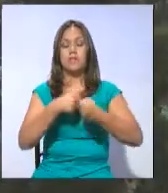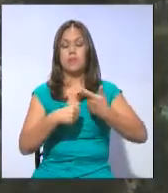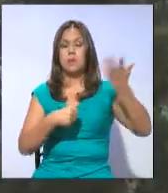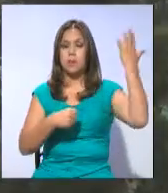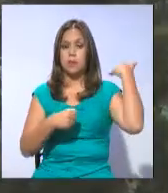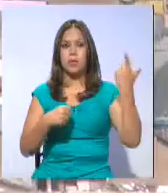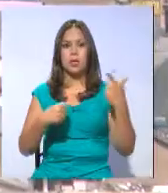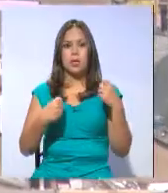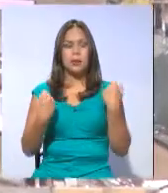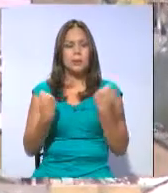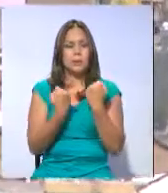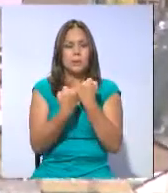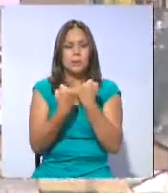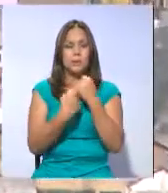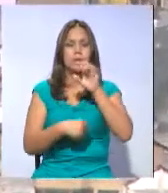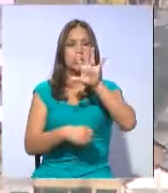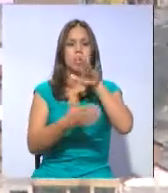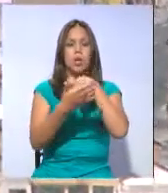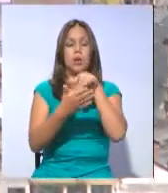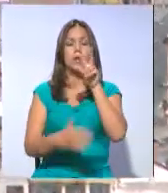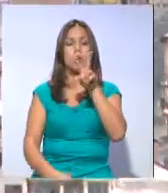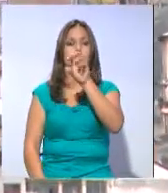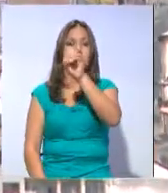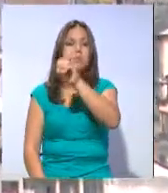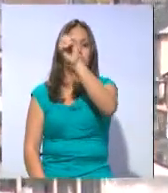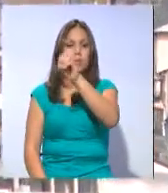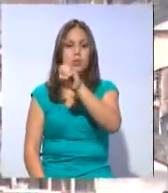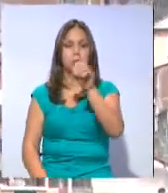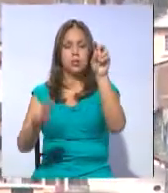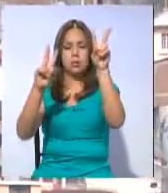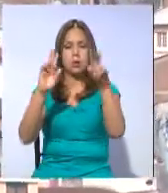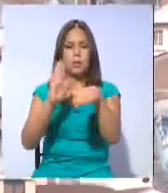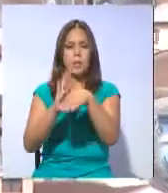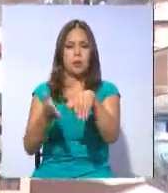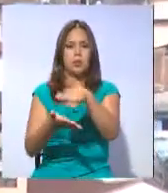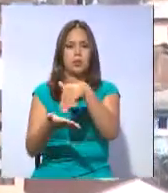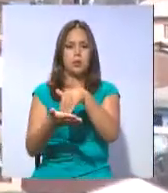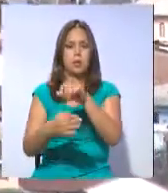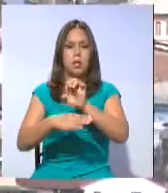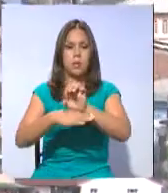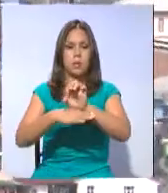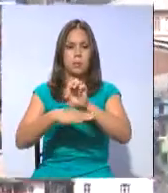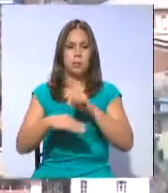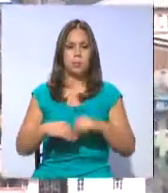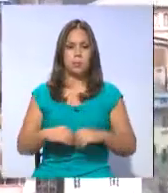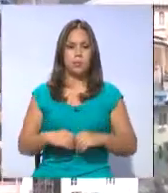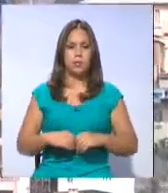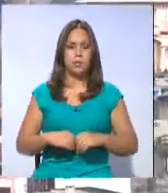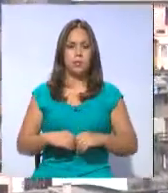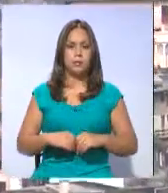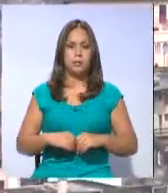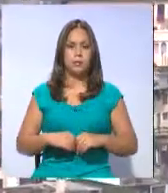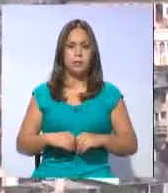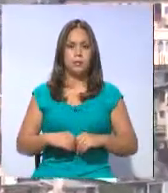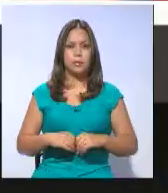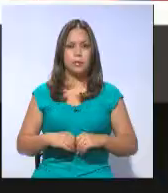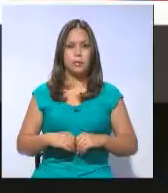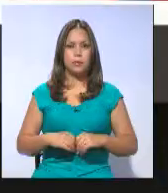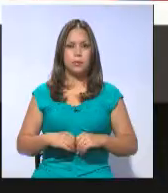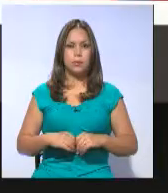con una contracción del 5,2%, según datos del Banco Central del Ecuador. María Fernanda Medina, TVL Noticias.